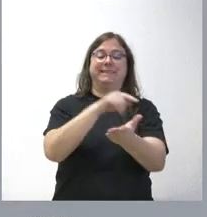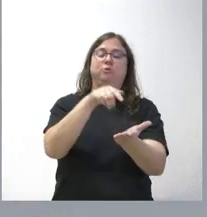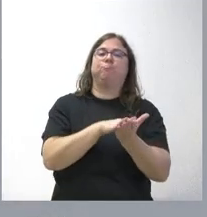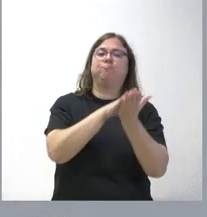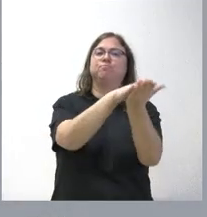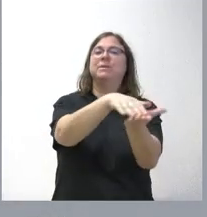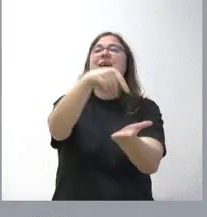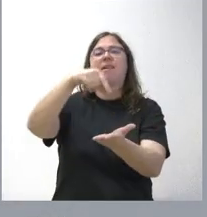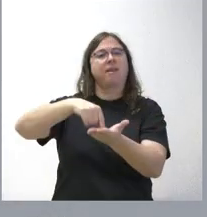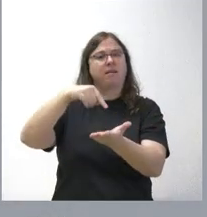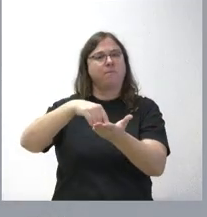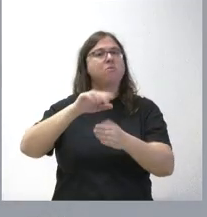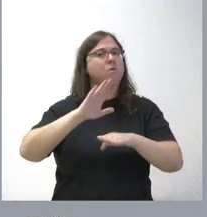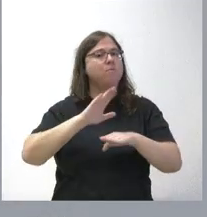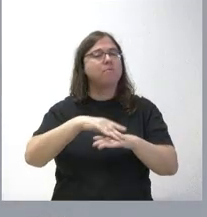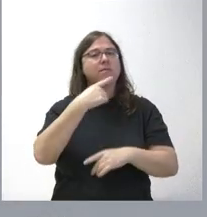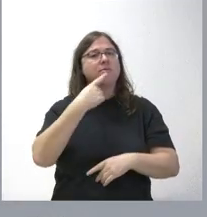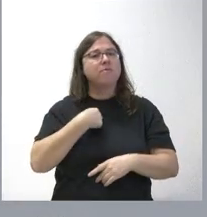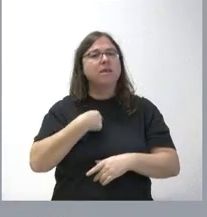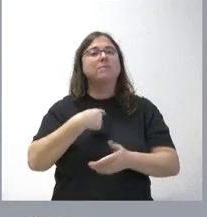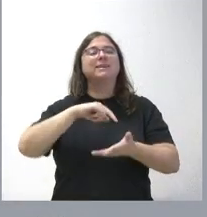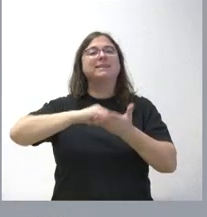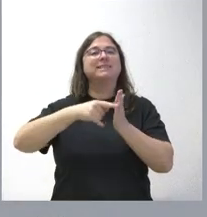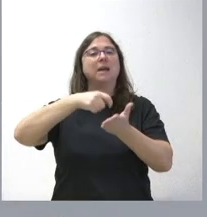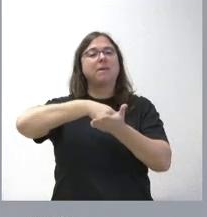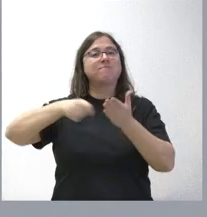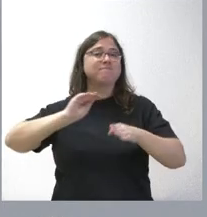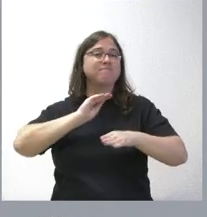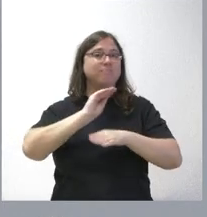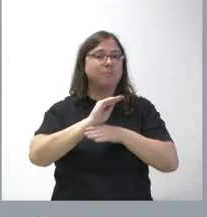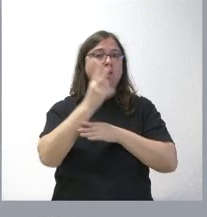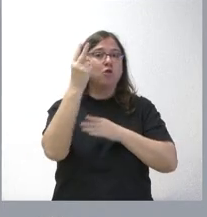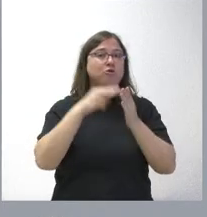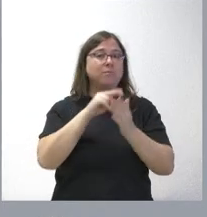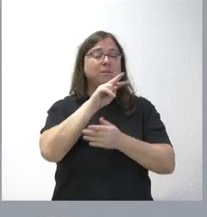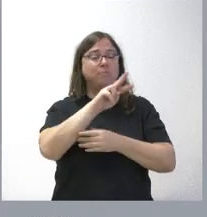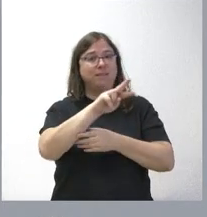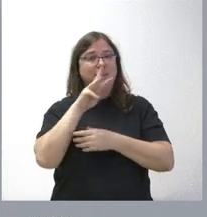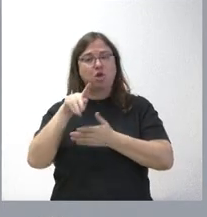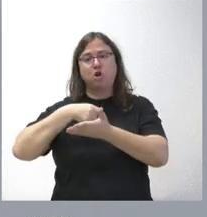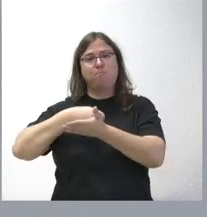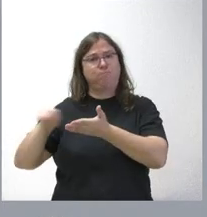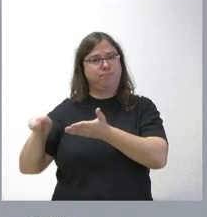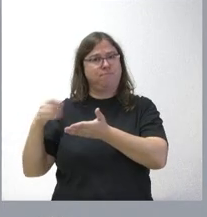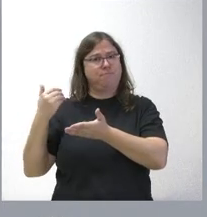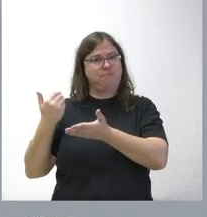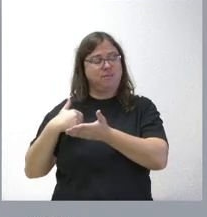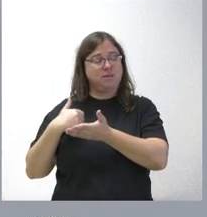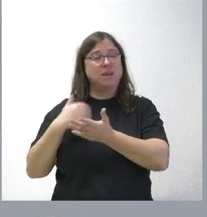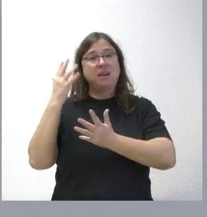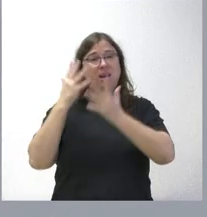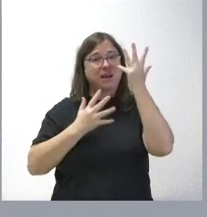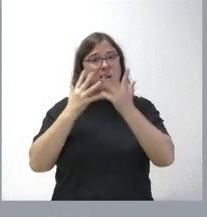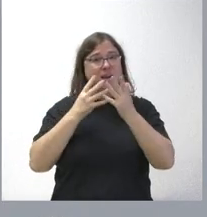para cuantificar la liquidación del sistema de financiación autónoma del año 2022. A nuestro juicio, el cálculo